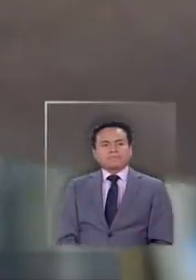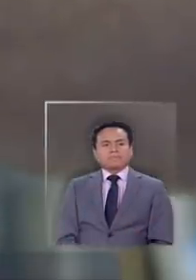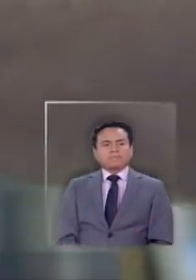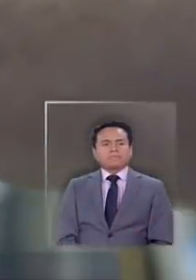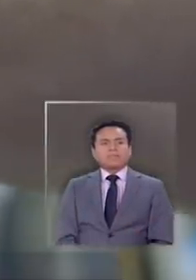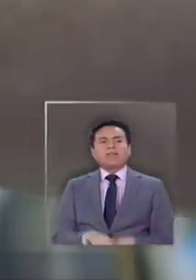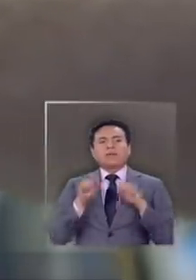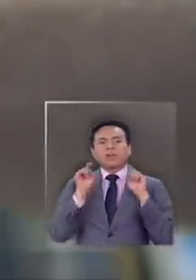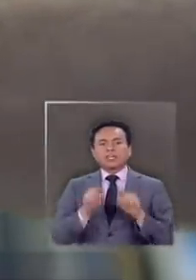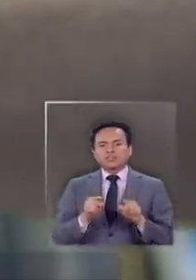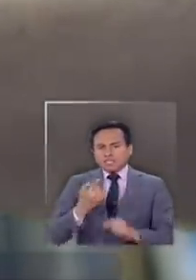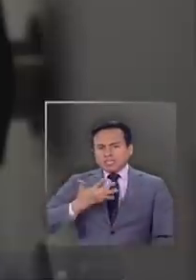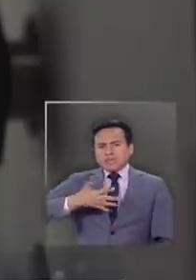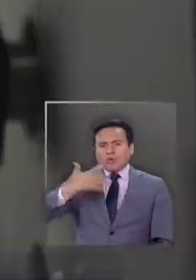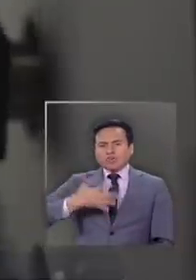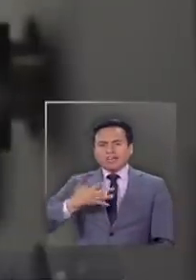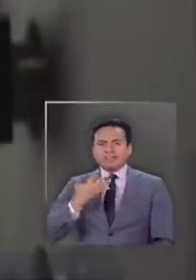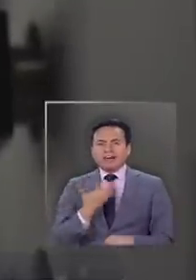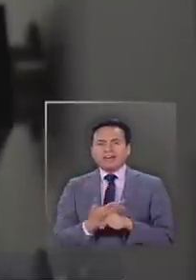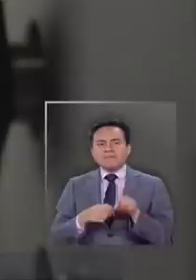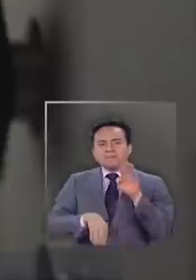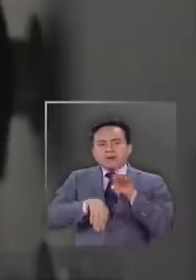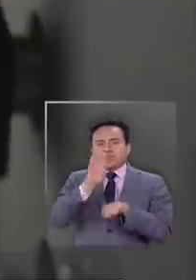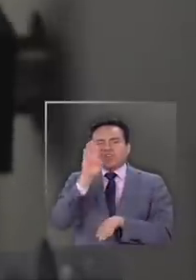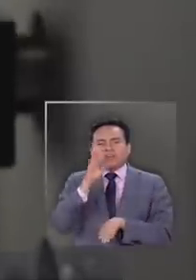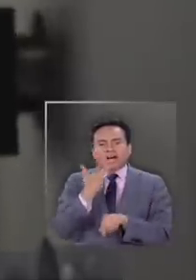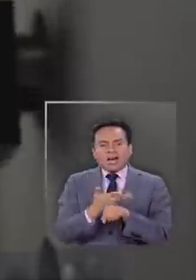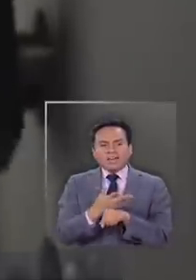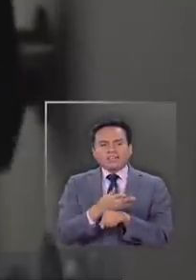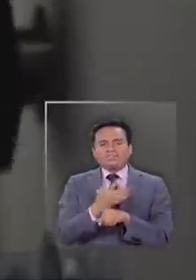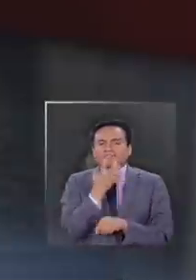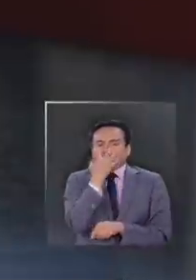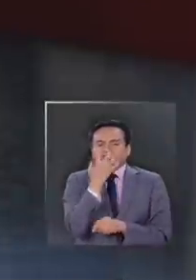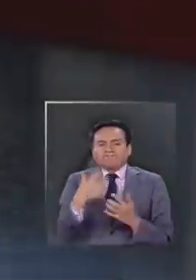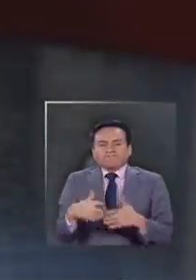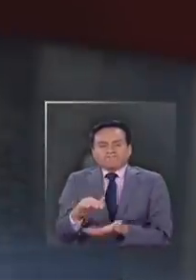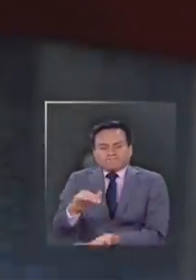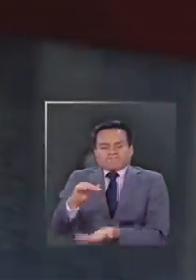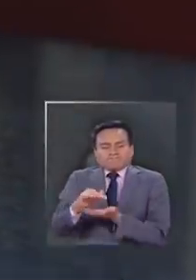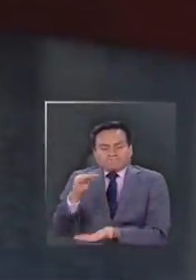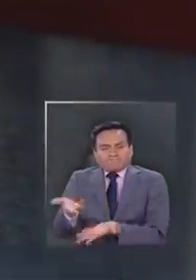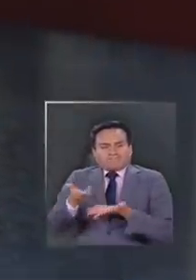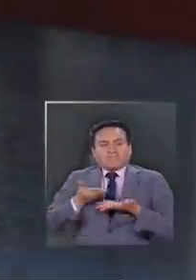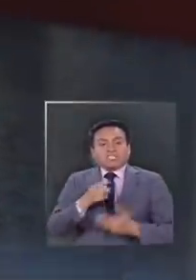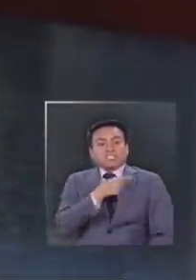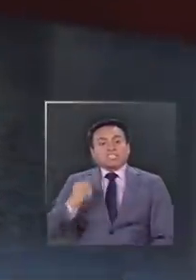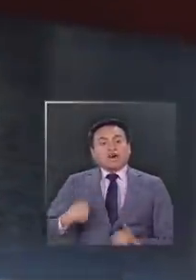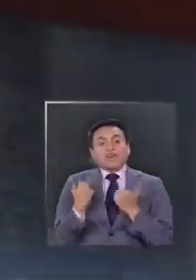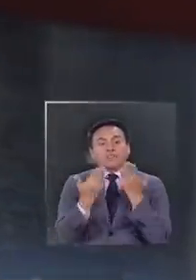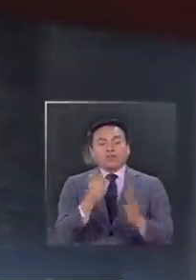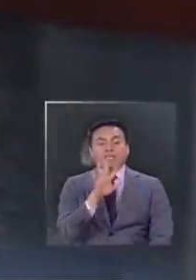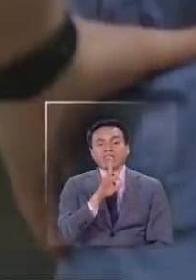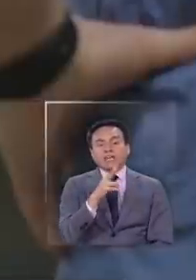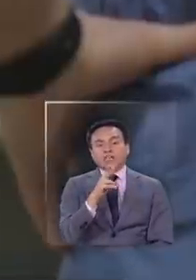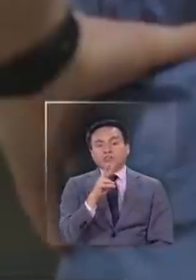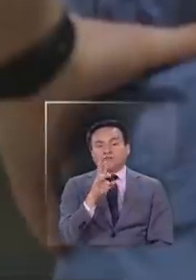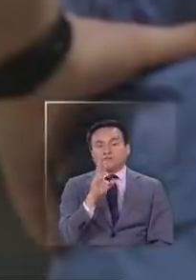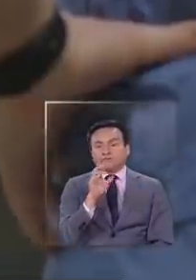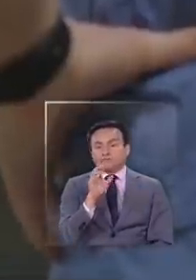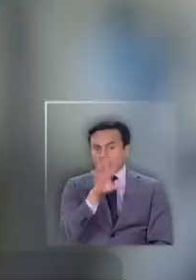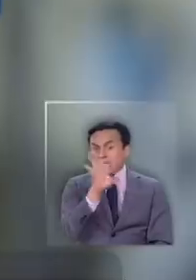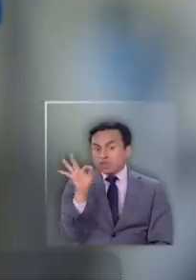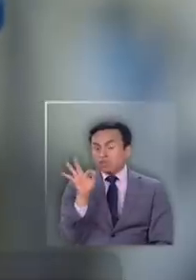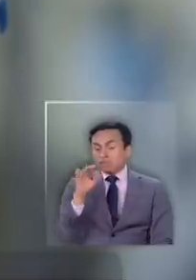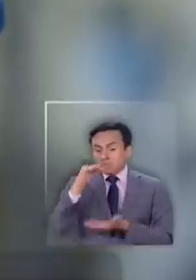Por eso es importante contar con la mayor cantidad de respiradores. China ya ofreció 500 ventiladores y ahora